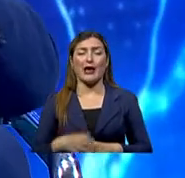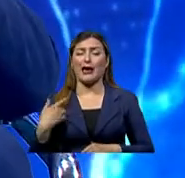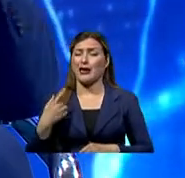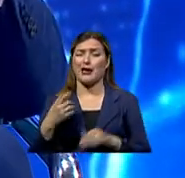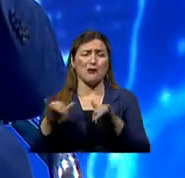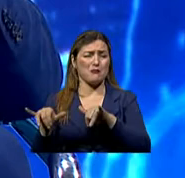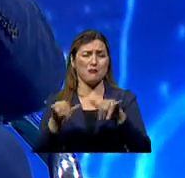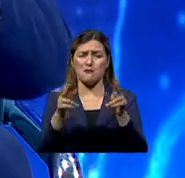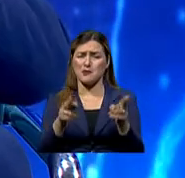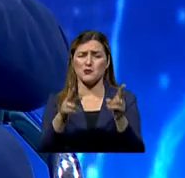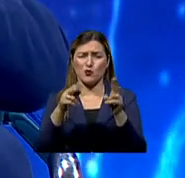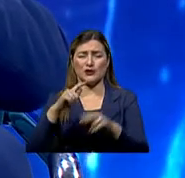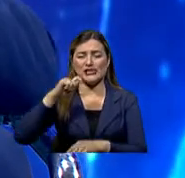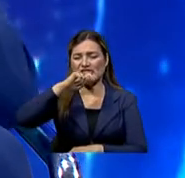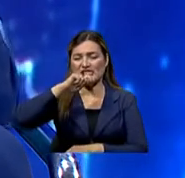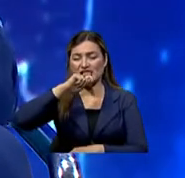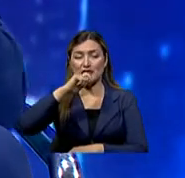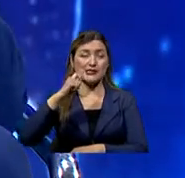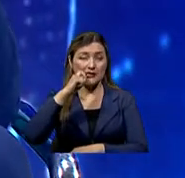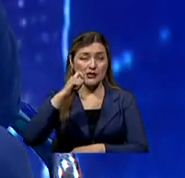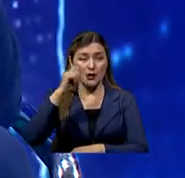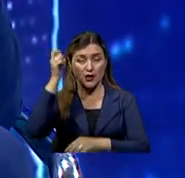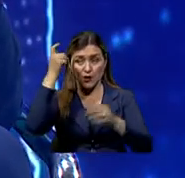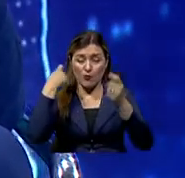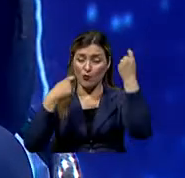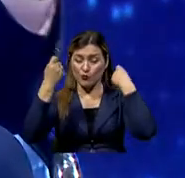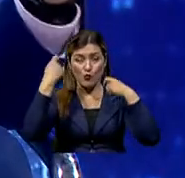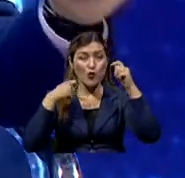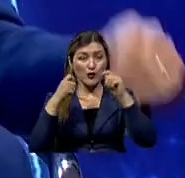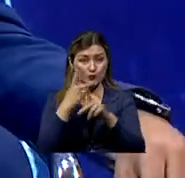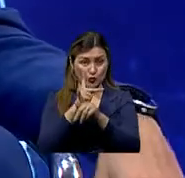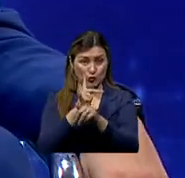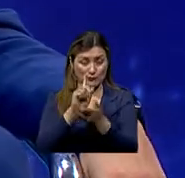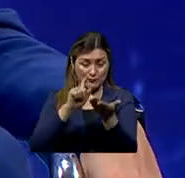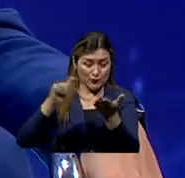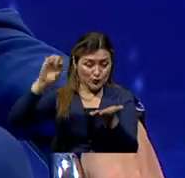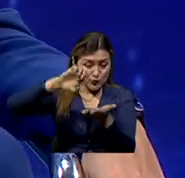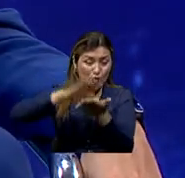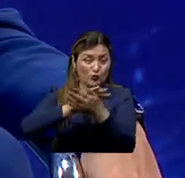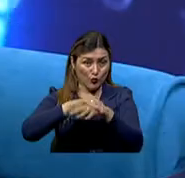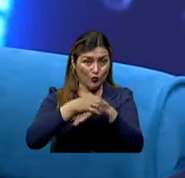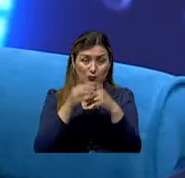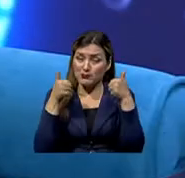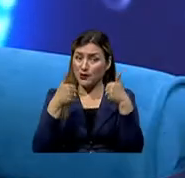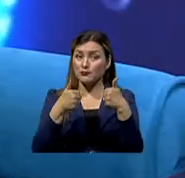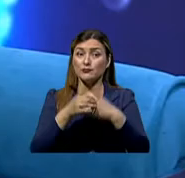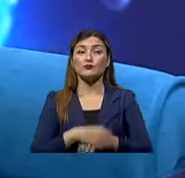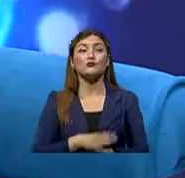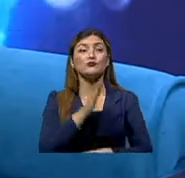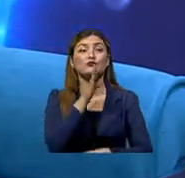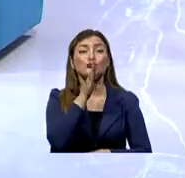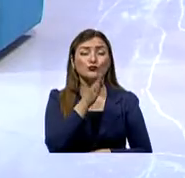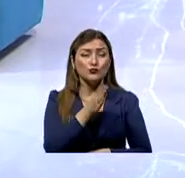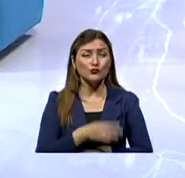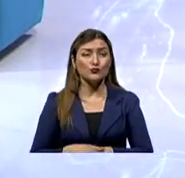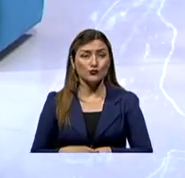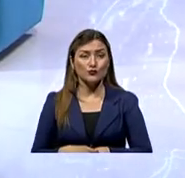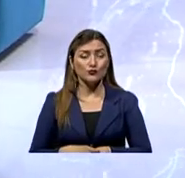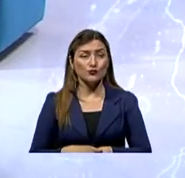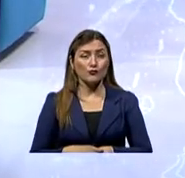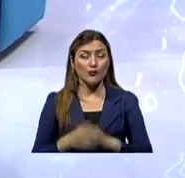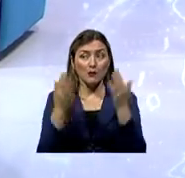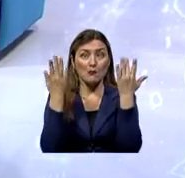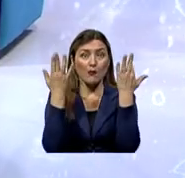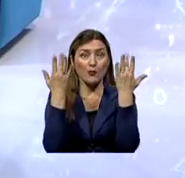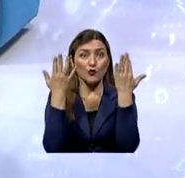debería lavarse los dientes, peinarse y ponerse su protector solar es una buena práctica. Debería hacerlo así siempre. Y también en manos, ¿no? A